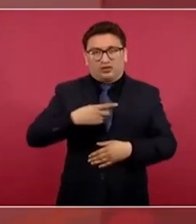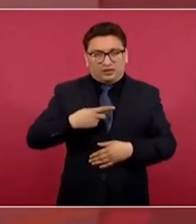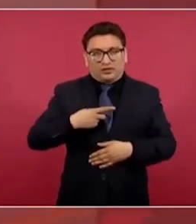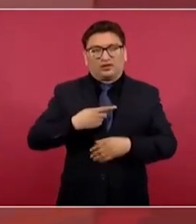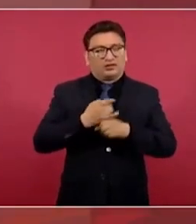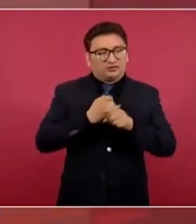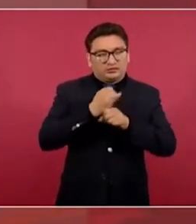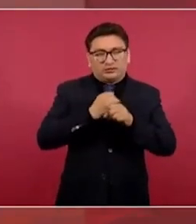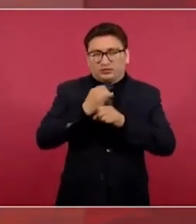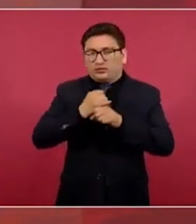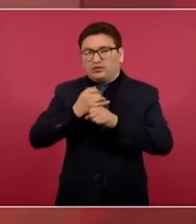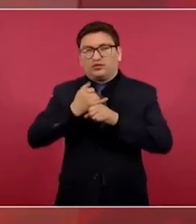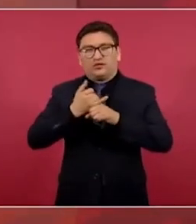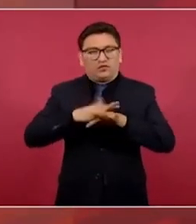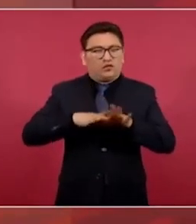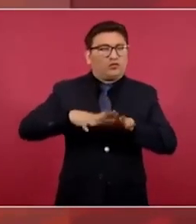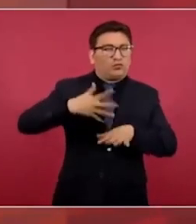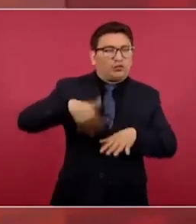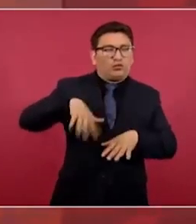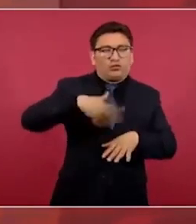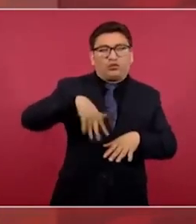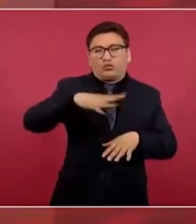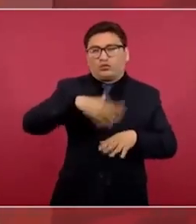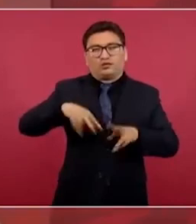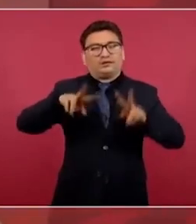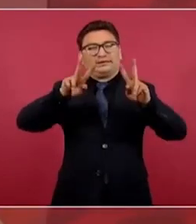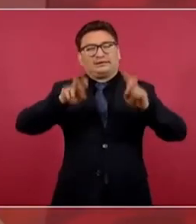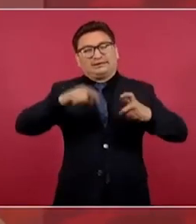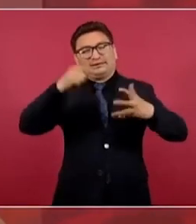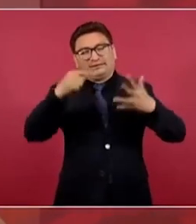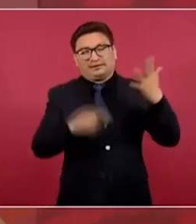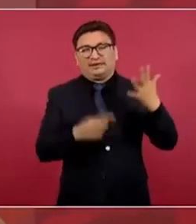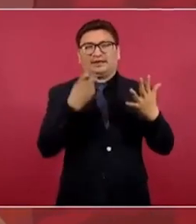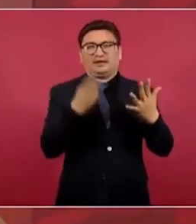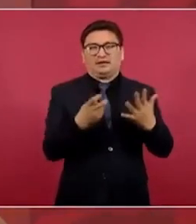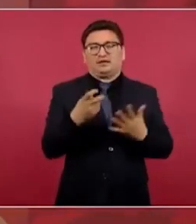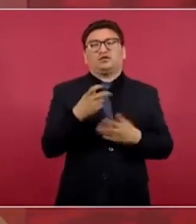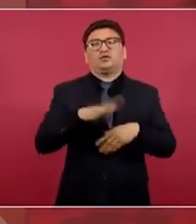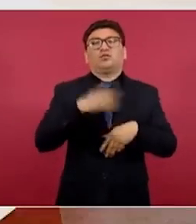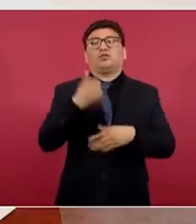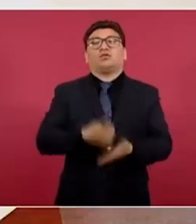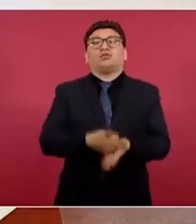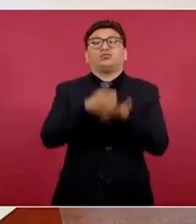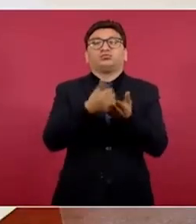sobre estos temas, porque va a ayudar mucho.